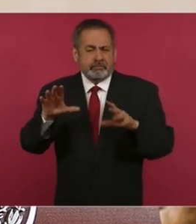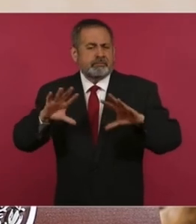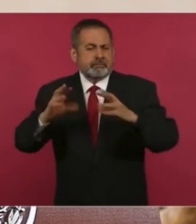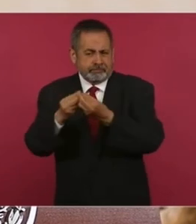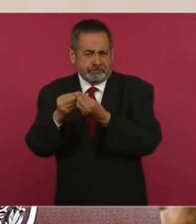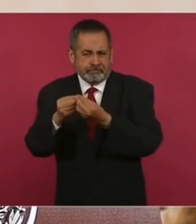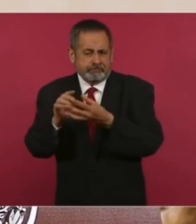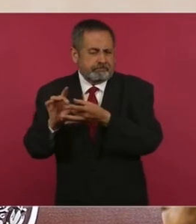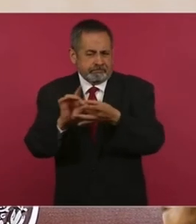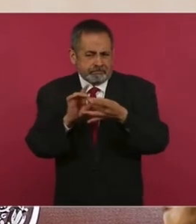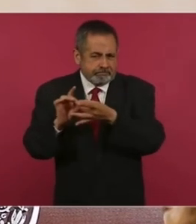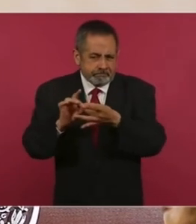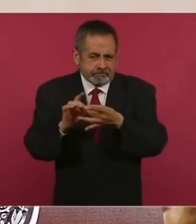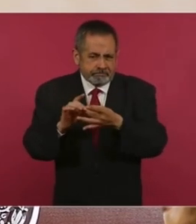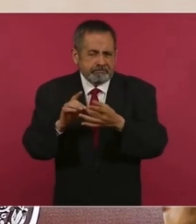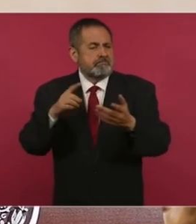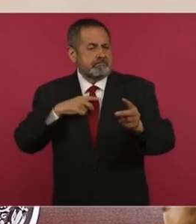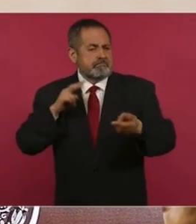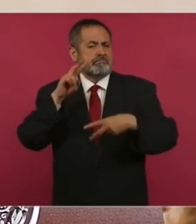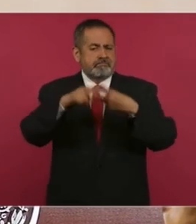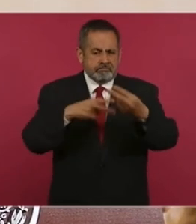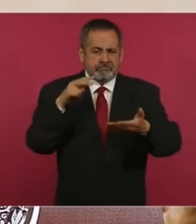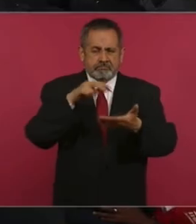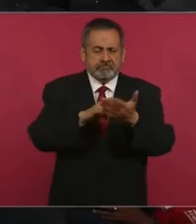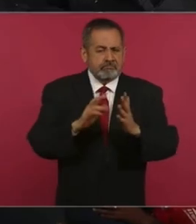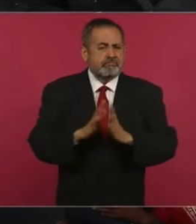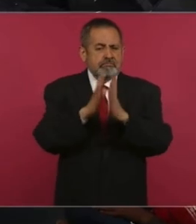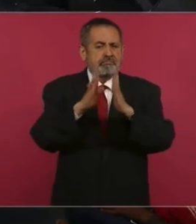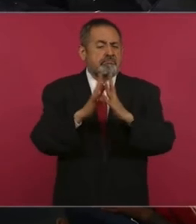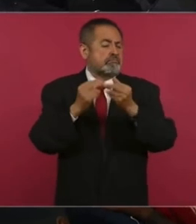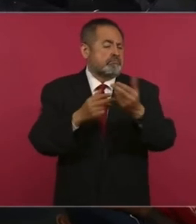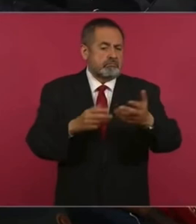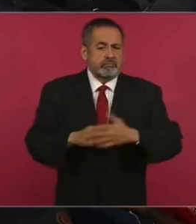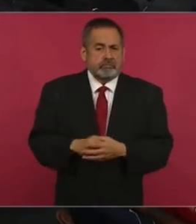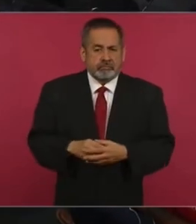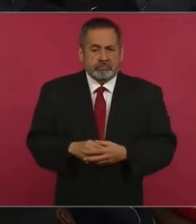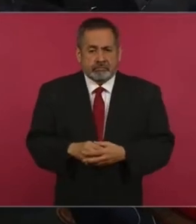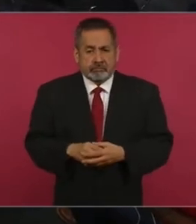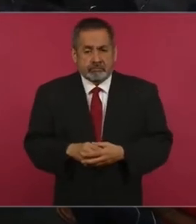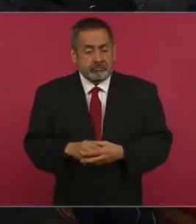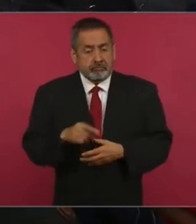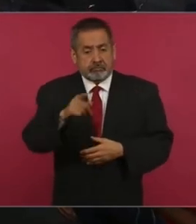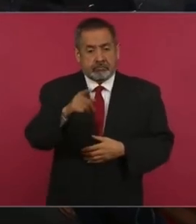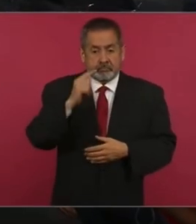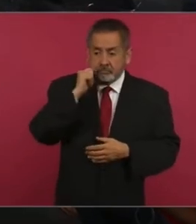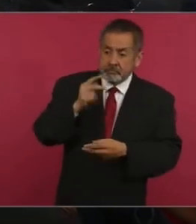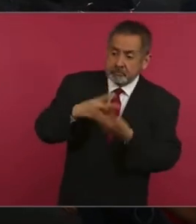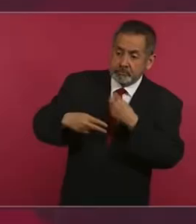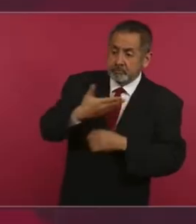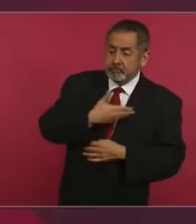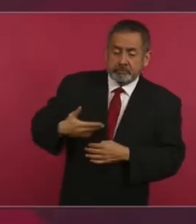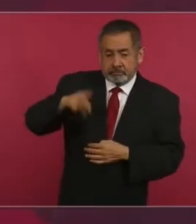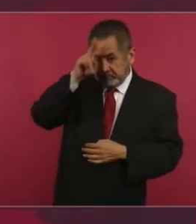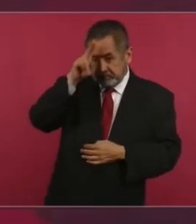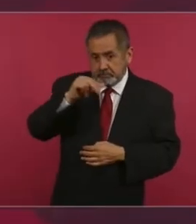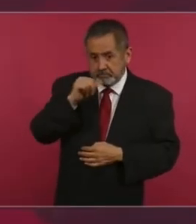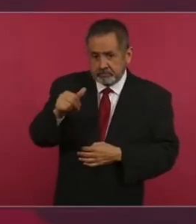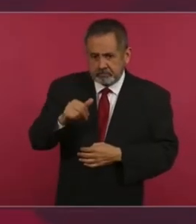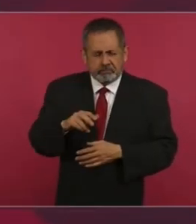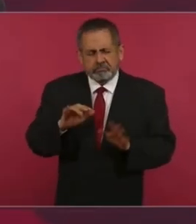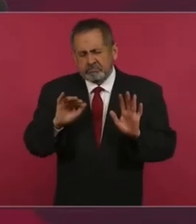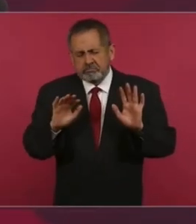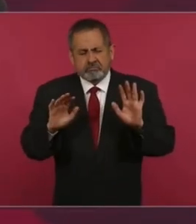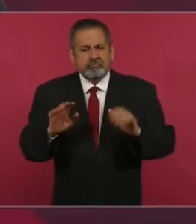-Pacífico, y vamos a participar. Sin importar la presencia del gobierno, de la presidenta de Perú. Sí, lo